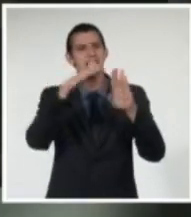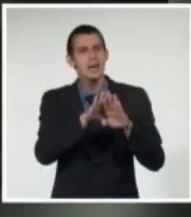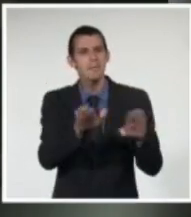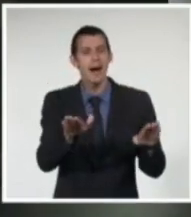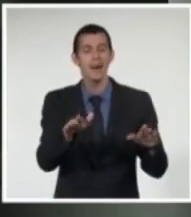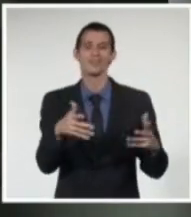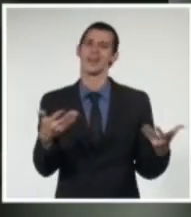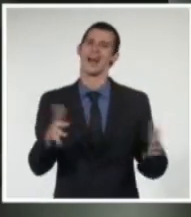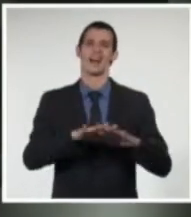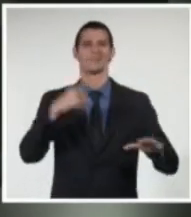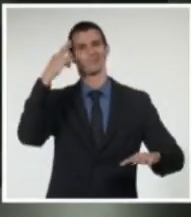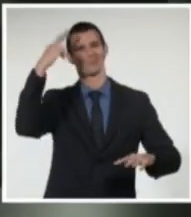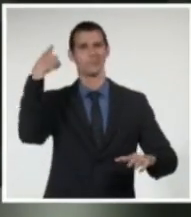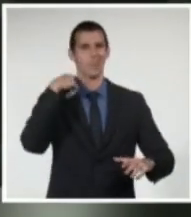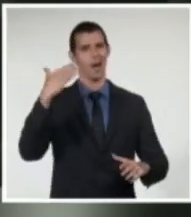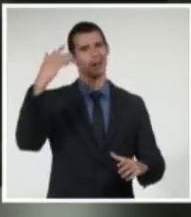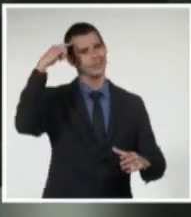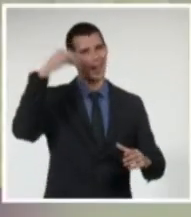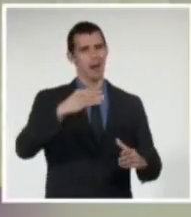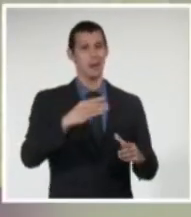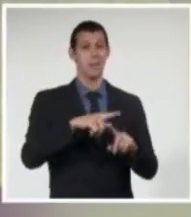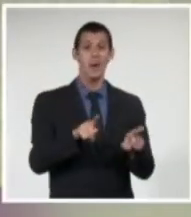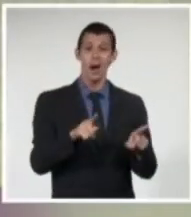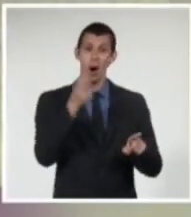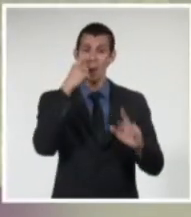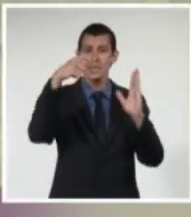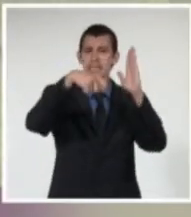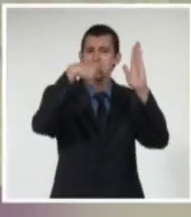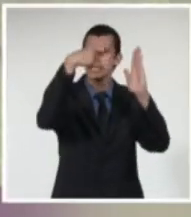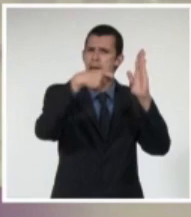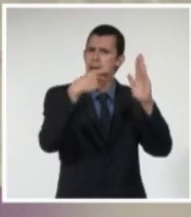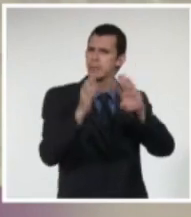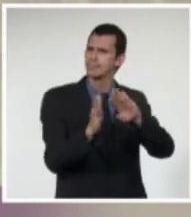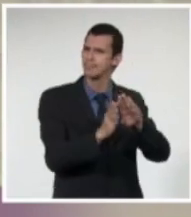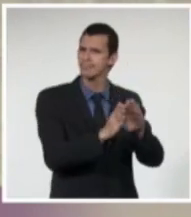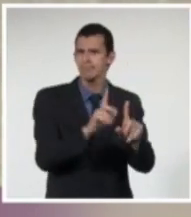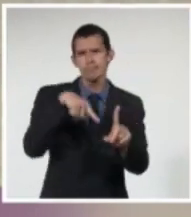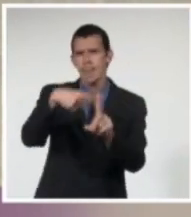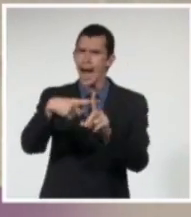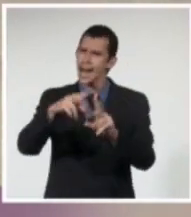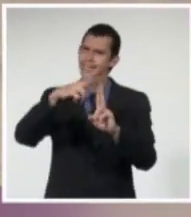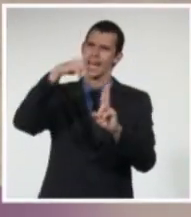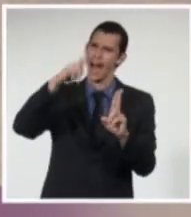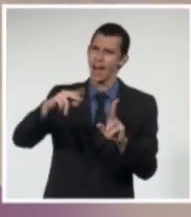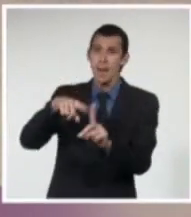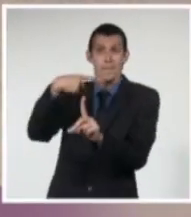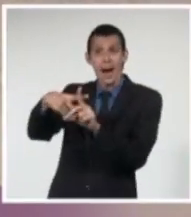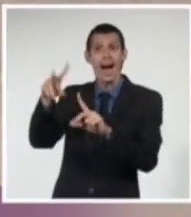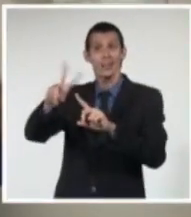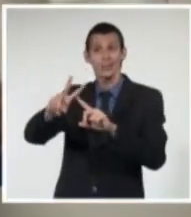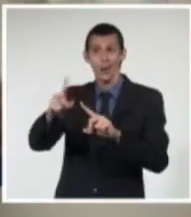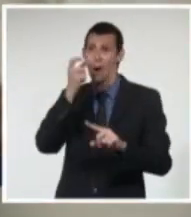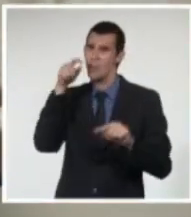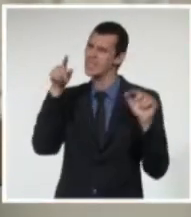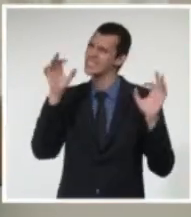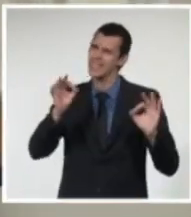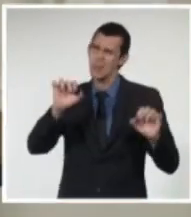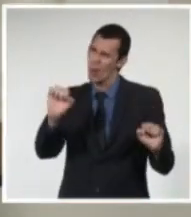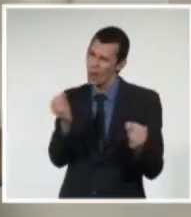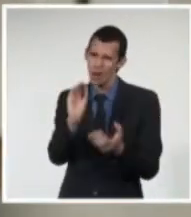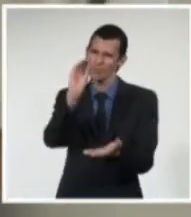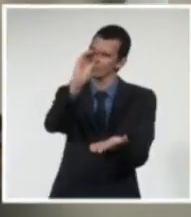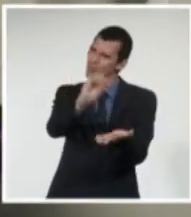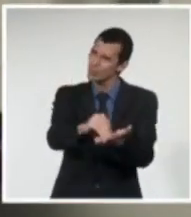reconocer su histrionismo. Pero en el teatro y también en la televisión, demostró la estirpe de los imprescindibles. En la pequeña